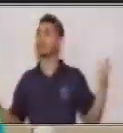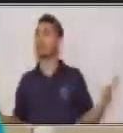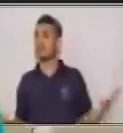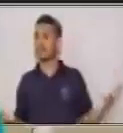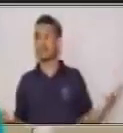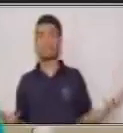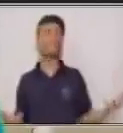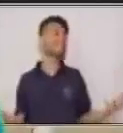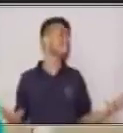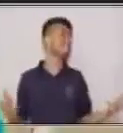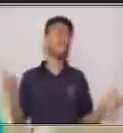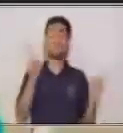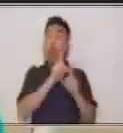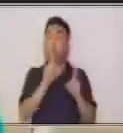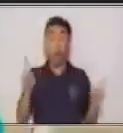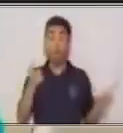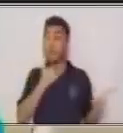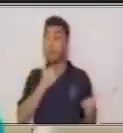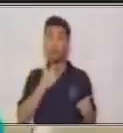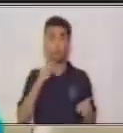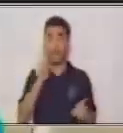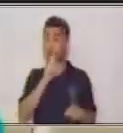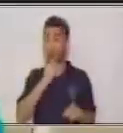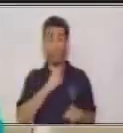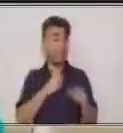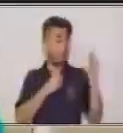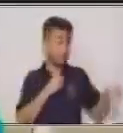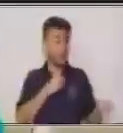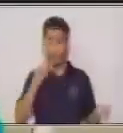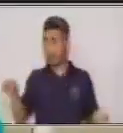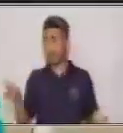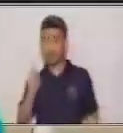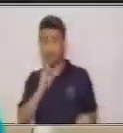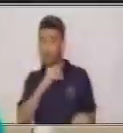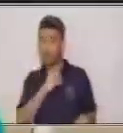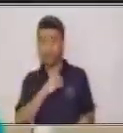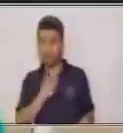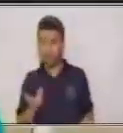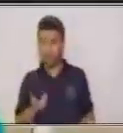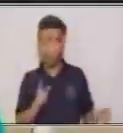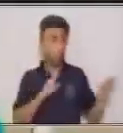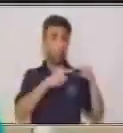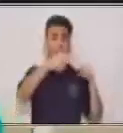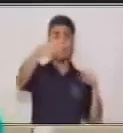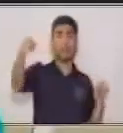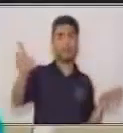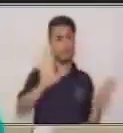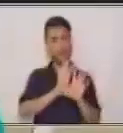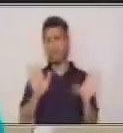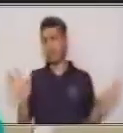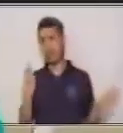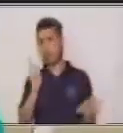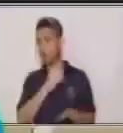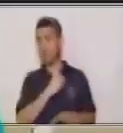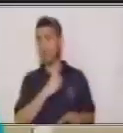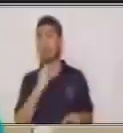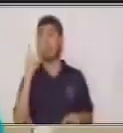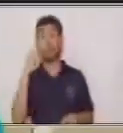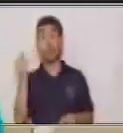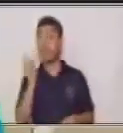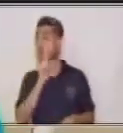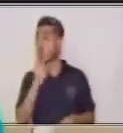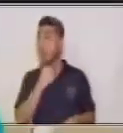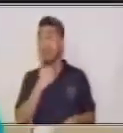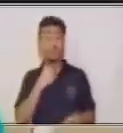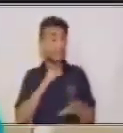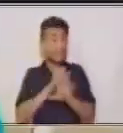No me gustarían, ni los quiero aquí ni allá. Aquí, allá o más allá. Pues no me gustan nada los